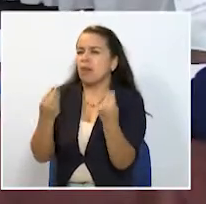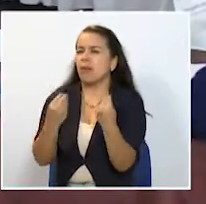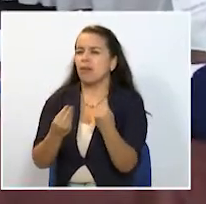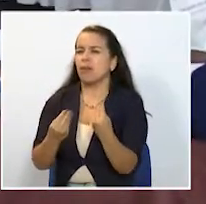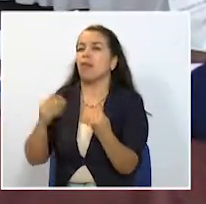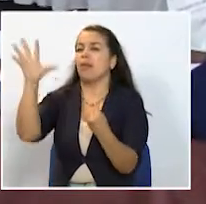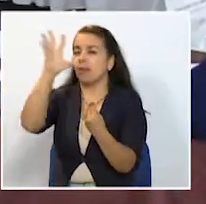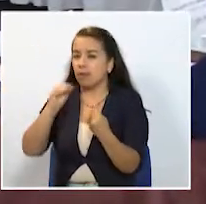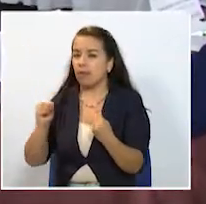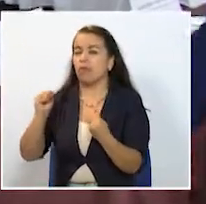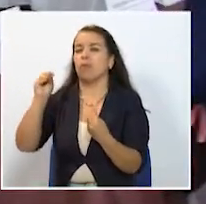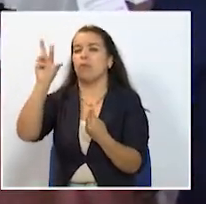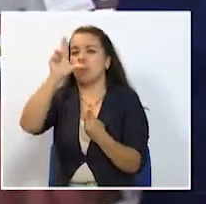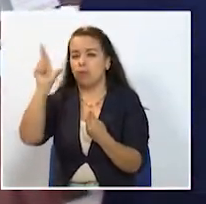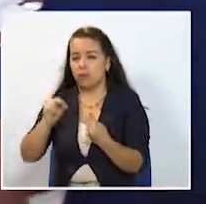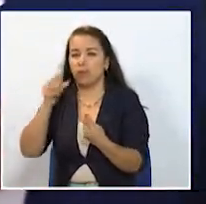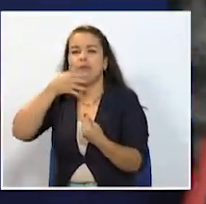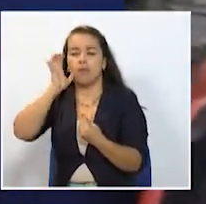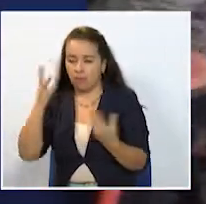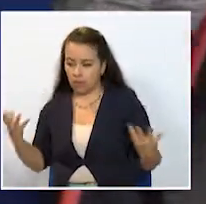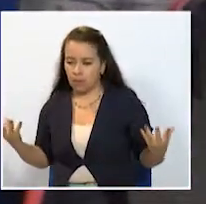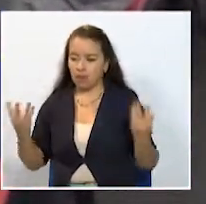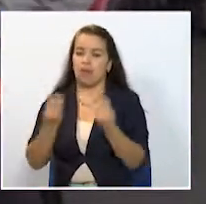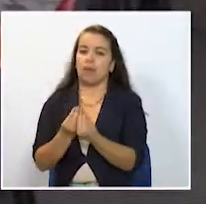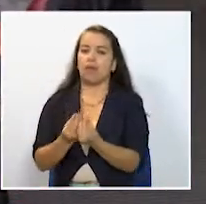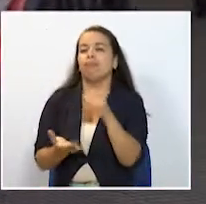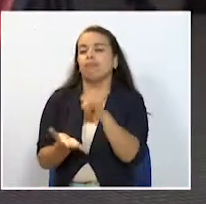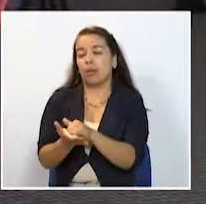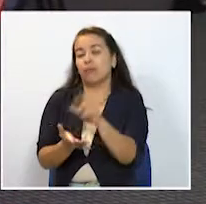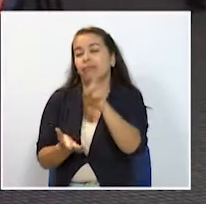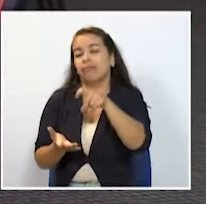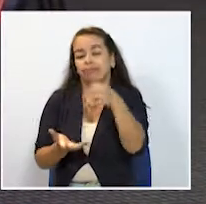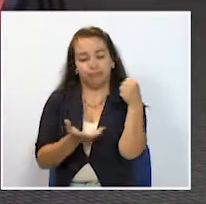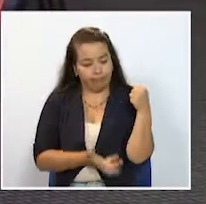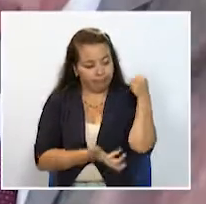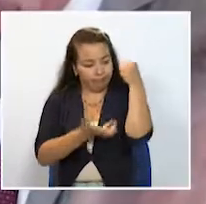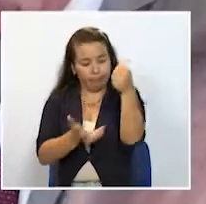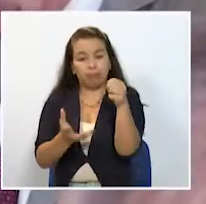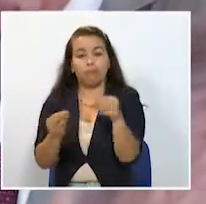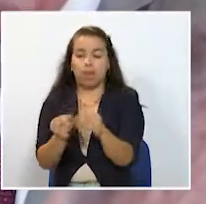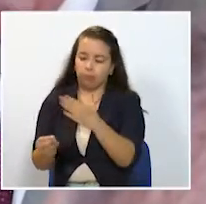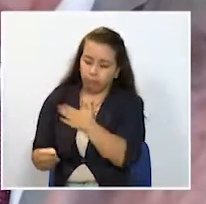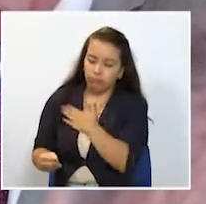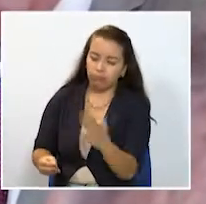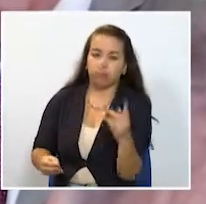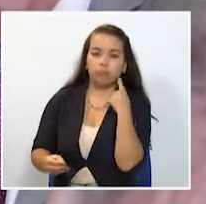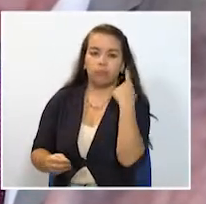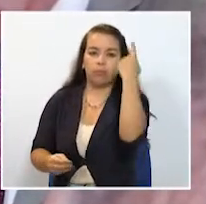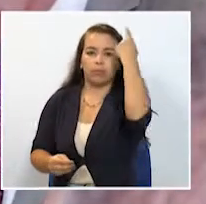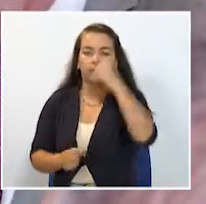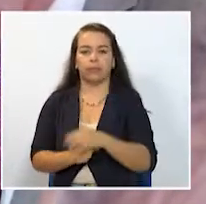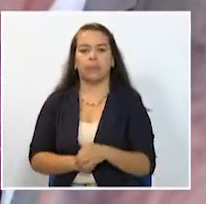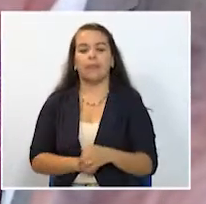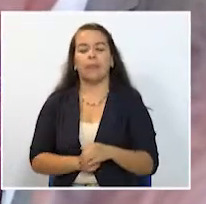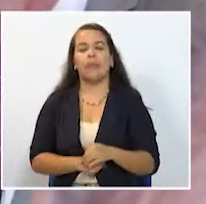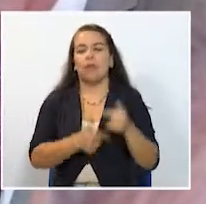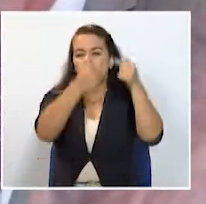departamentos del Eje Cafetero, pero para ello se necesitan recursos y voluntad política. En cifras gruesas,